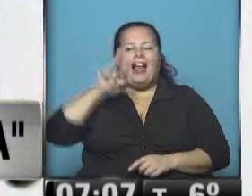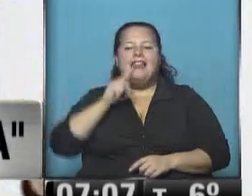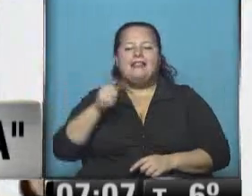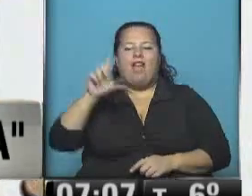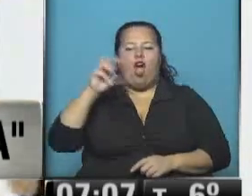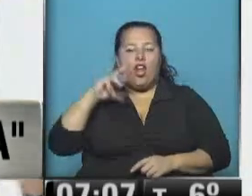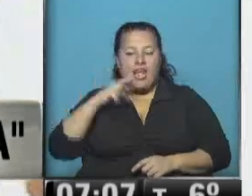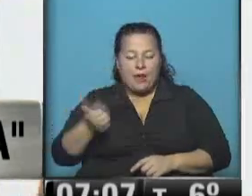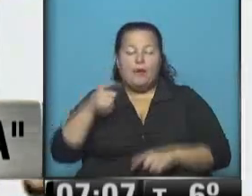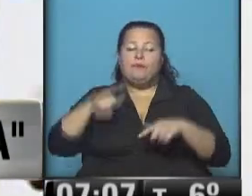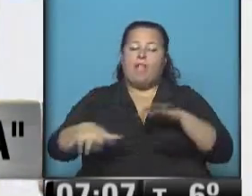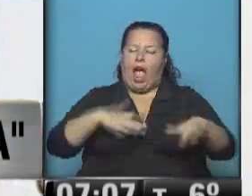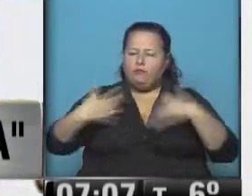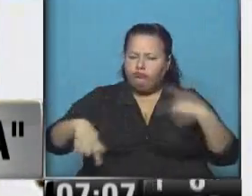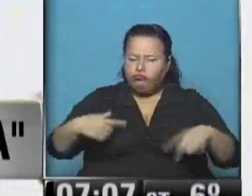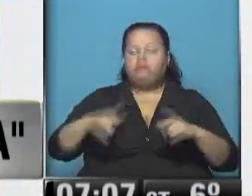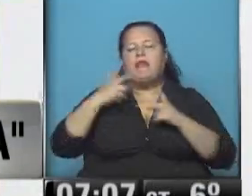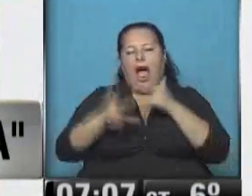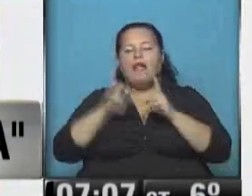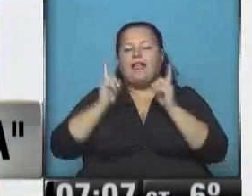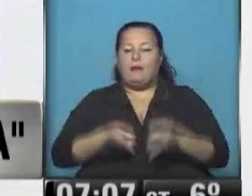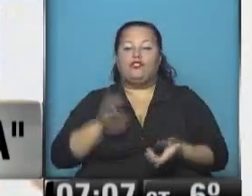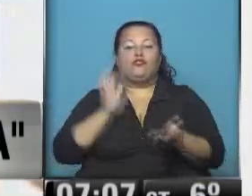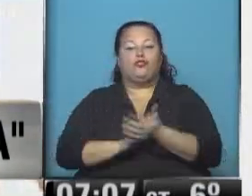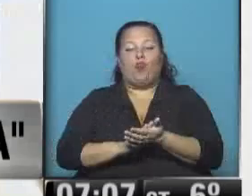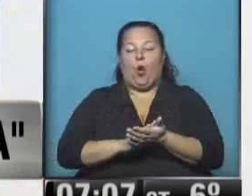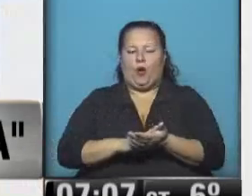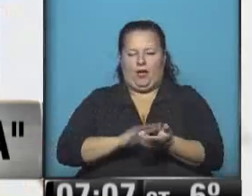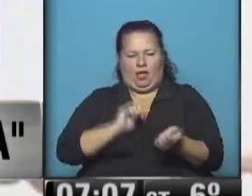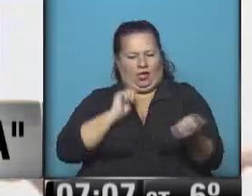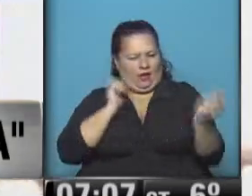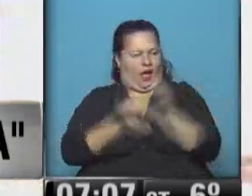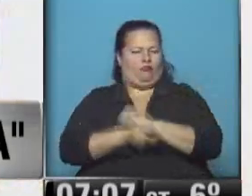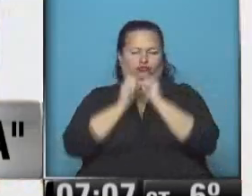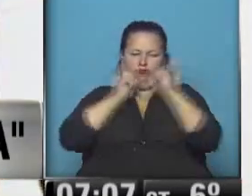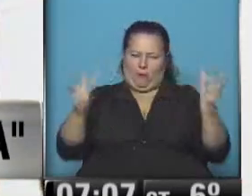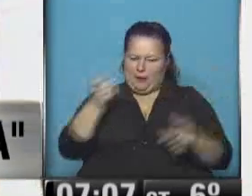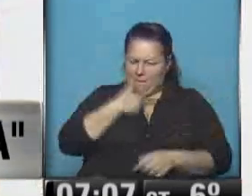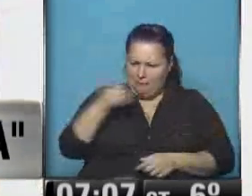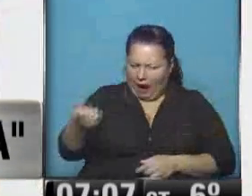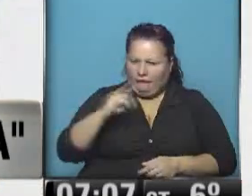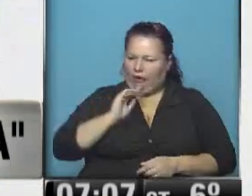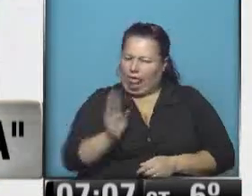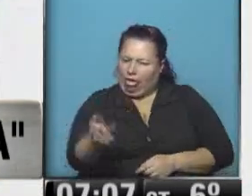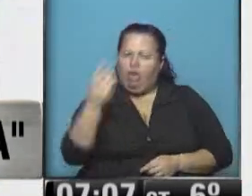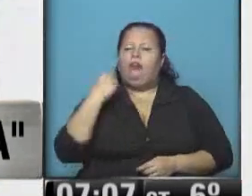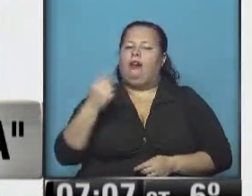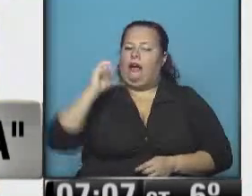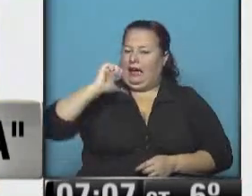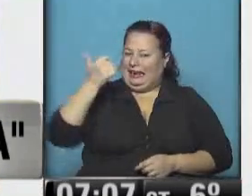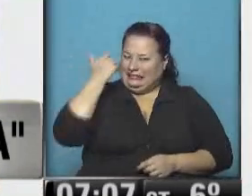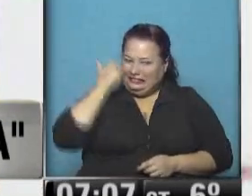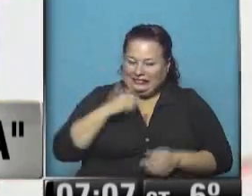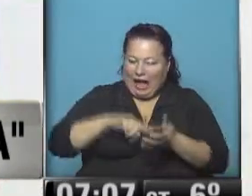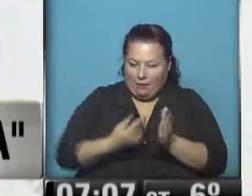acto, con tantas actividades, hizo referencia al último giro que sorprendió el de Mauricio Macri después de haber ganado por poquito las elecciones